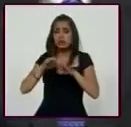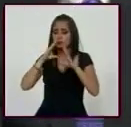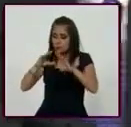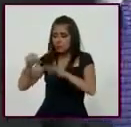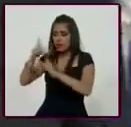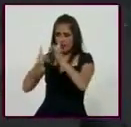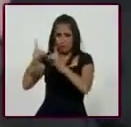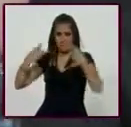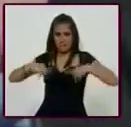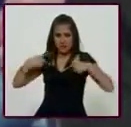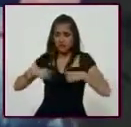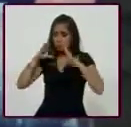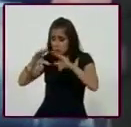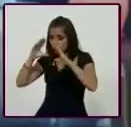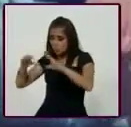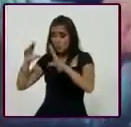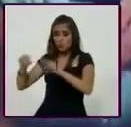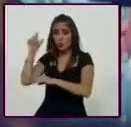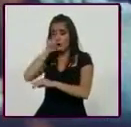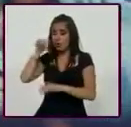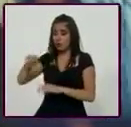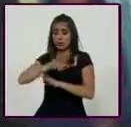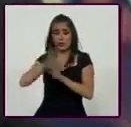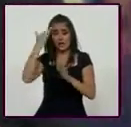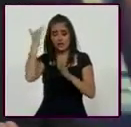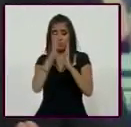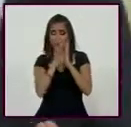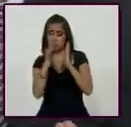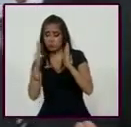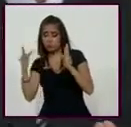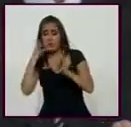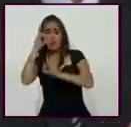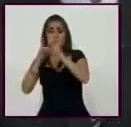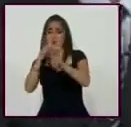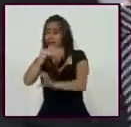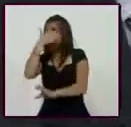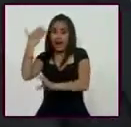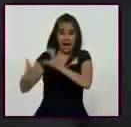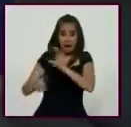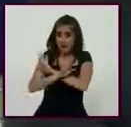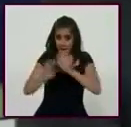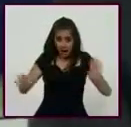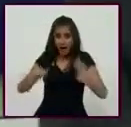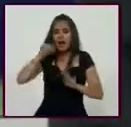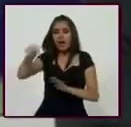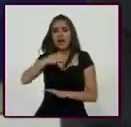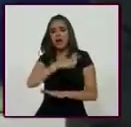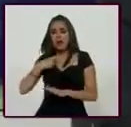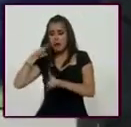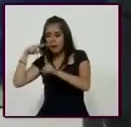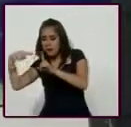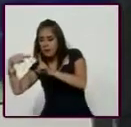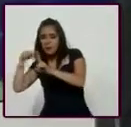los deportistas para que una vez que concluya su etapa en activo, tengan una perspectiva. Uno de los proyectos que hemos